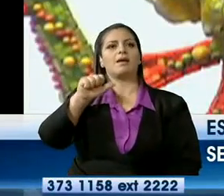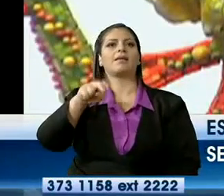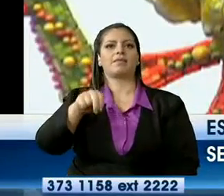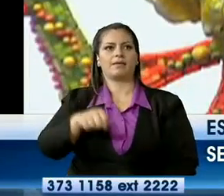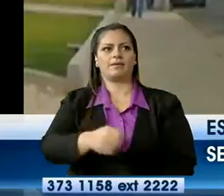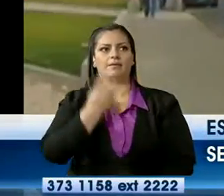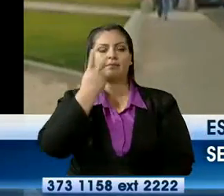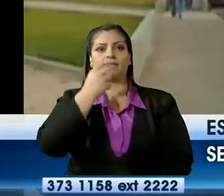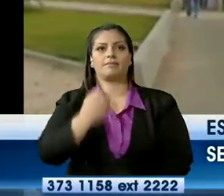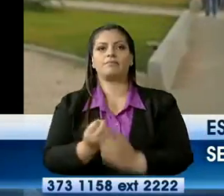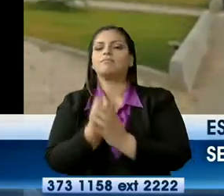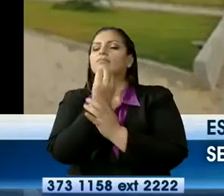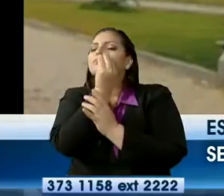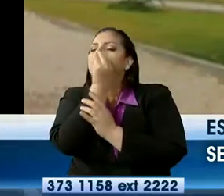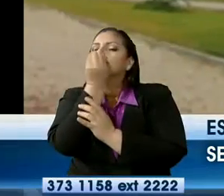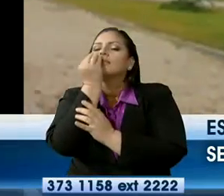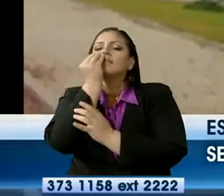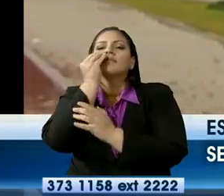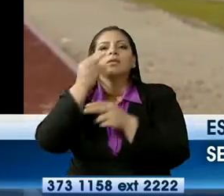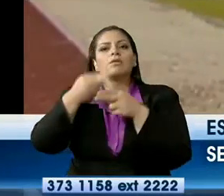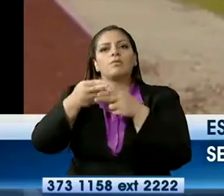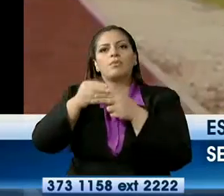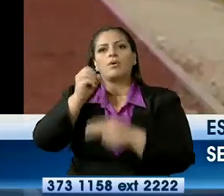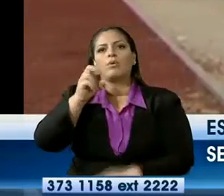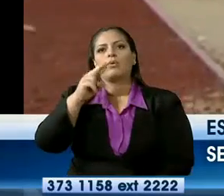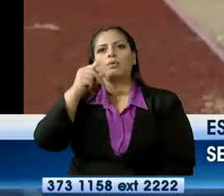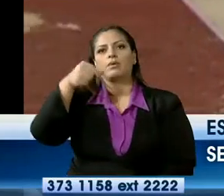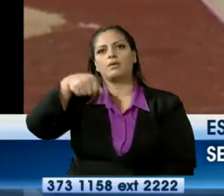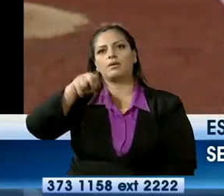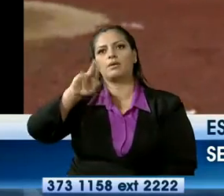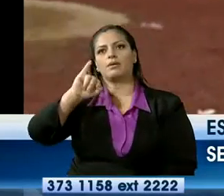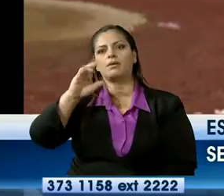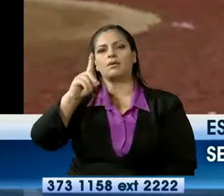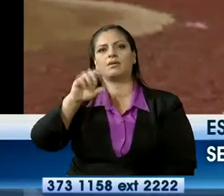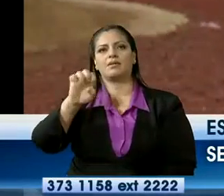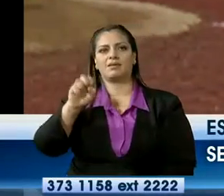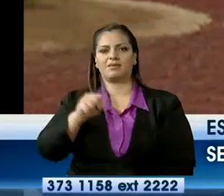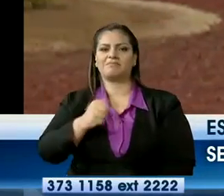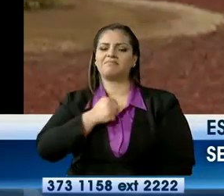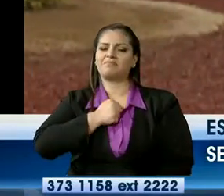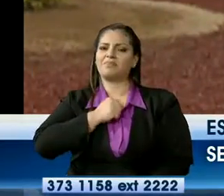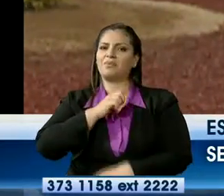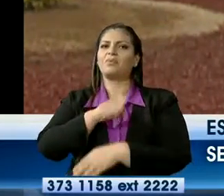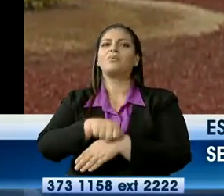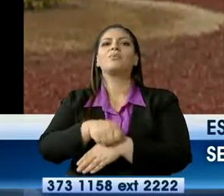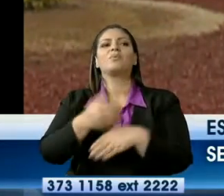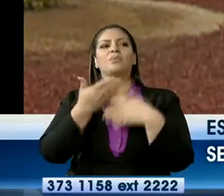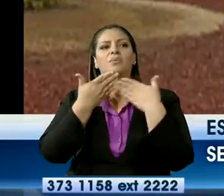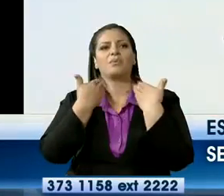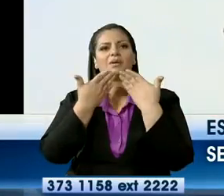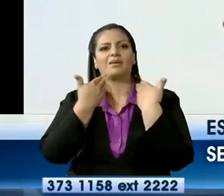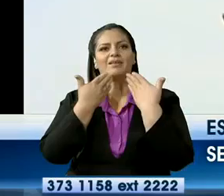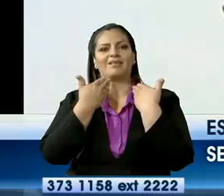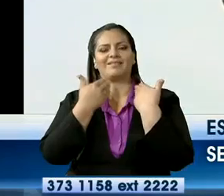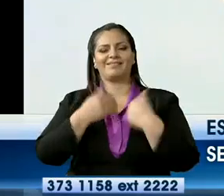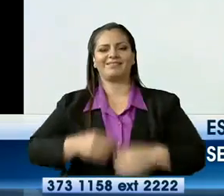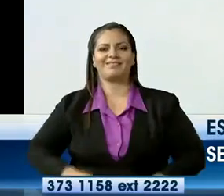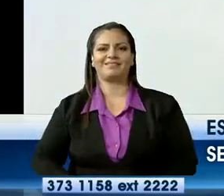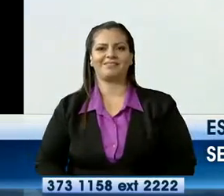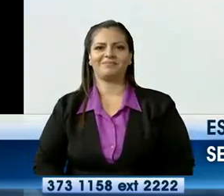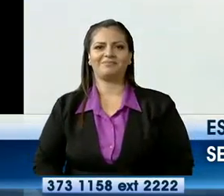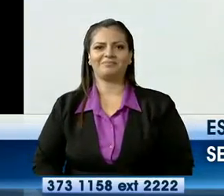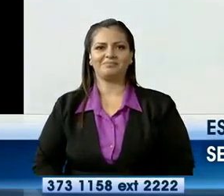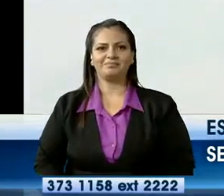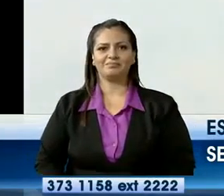Angustilova, flor emblemática de Guayaquil. Se trata de una especie endémica de la provincia del Guayas que actualmente